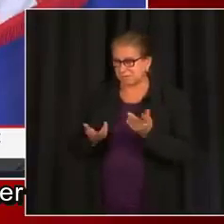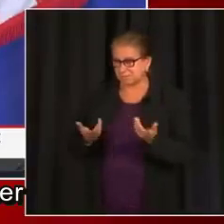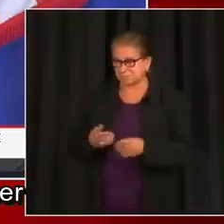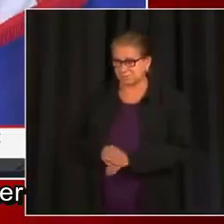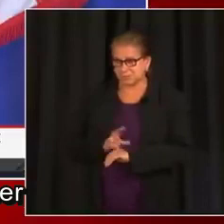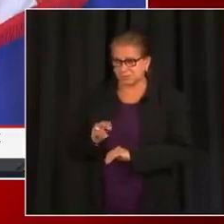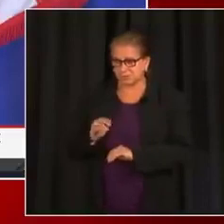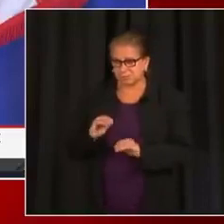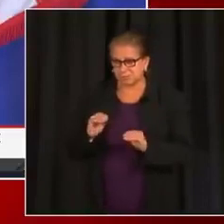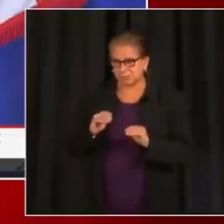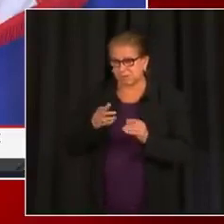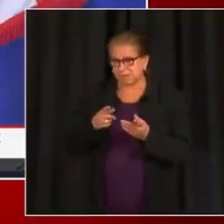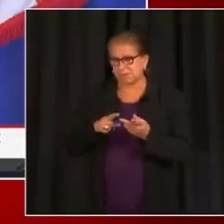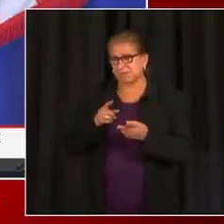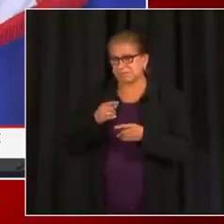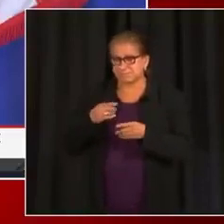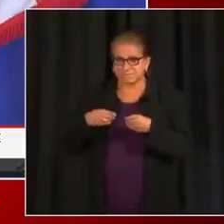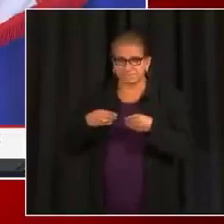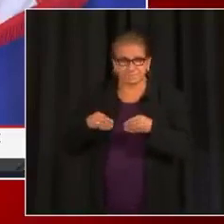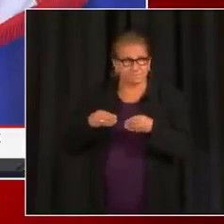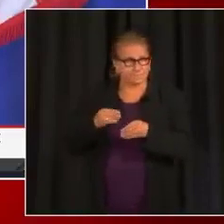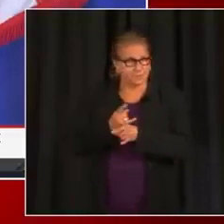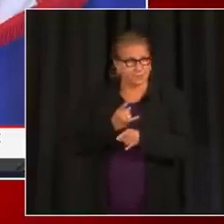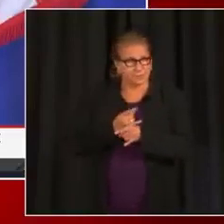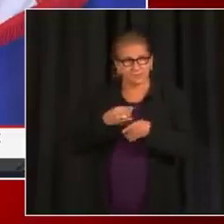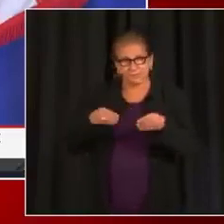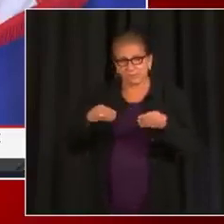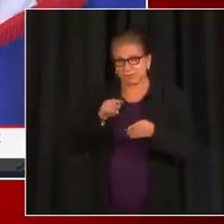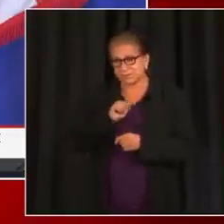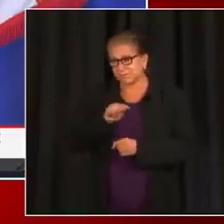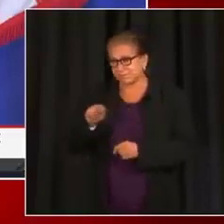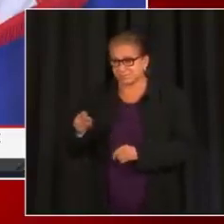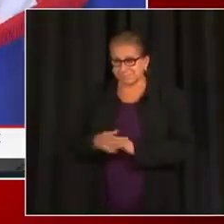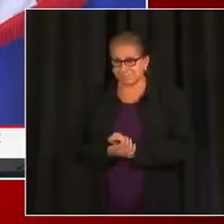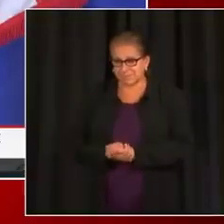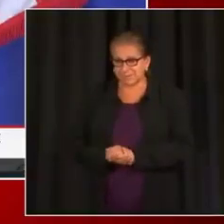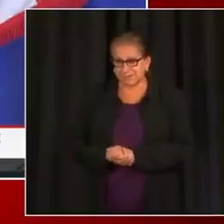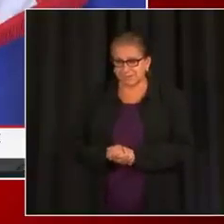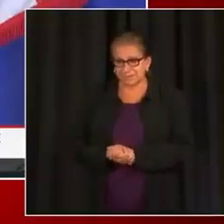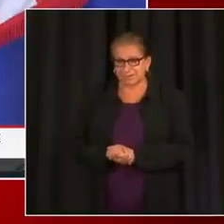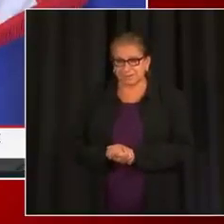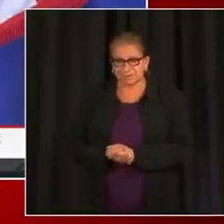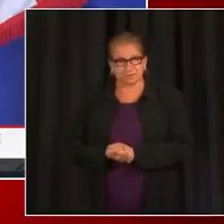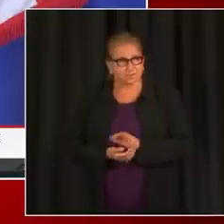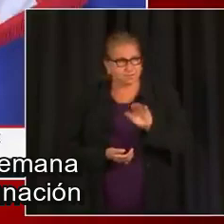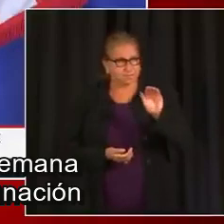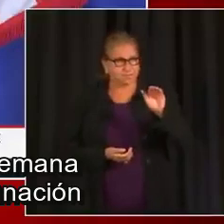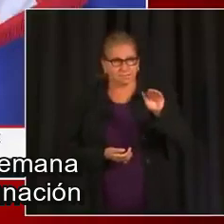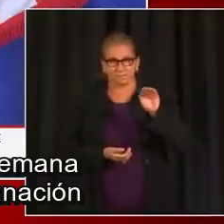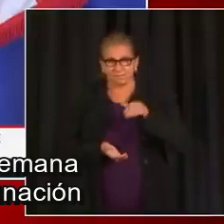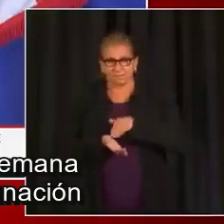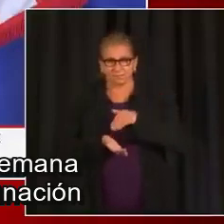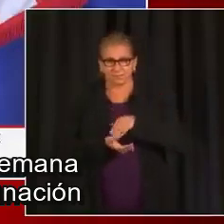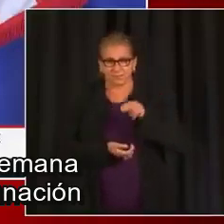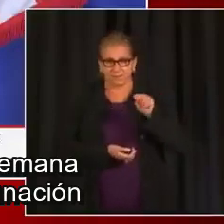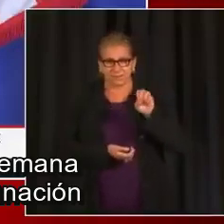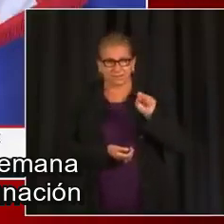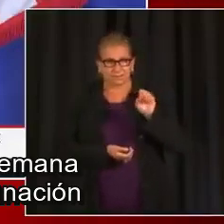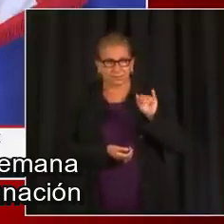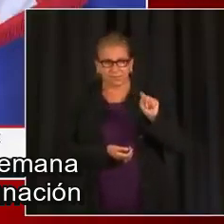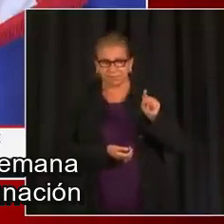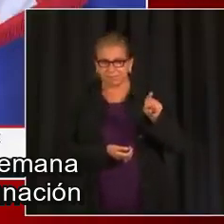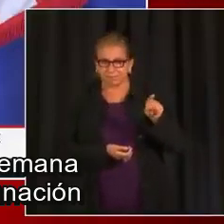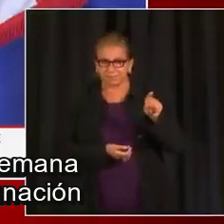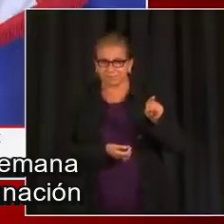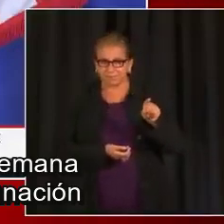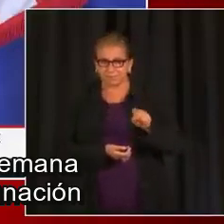pueden hacer las personas que estén en lugares donde vendan alcohol. Ok, y luego, doctora Nesbitt, sé que hay información que